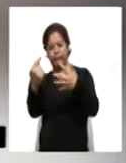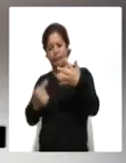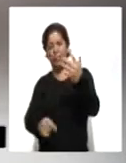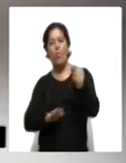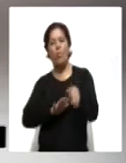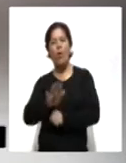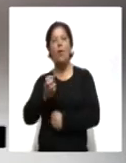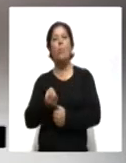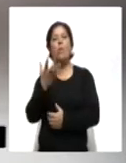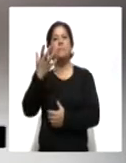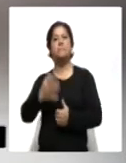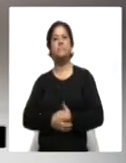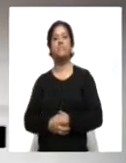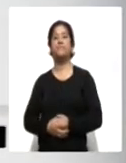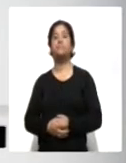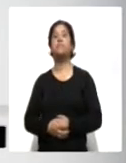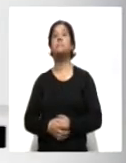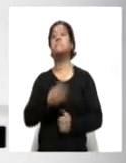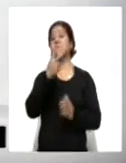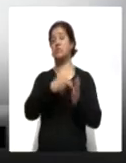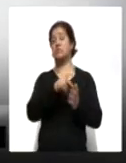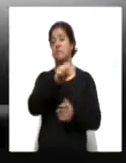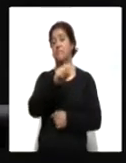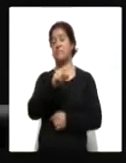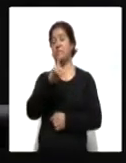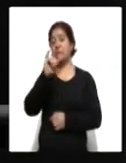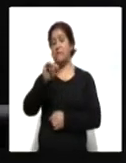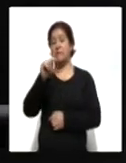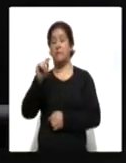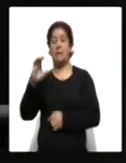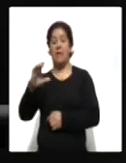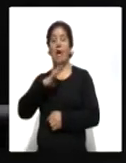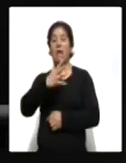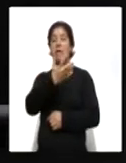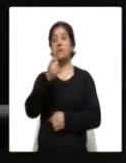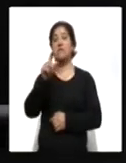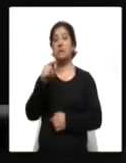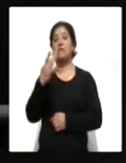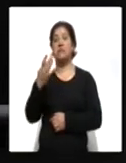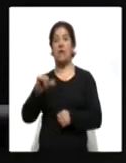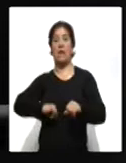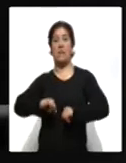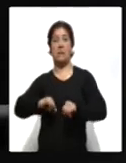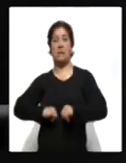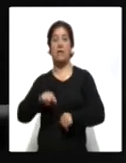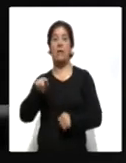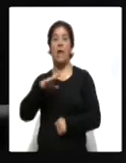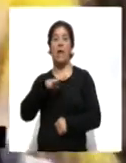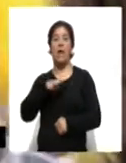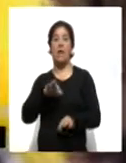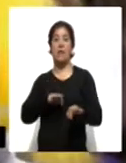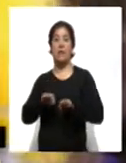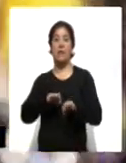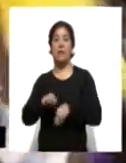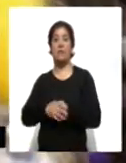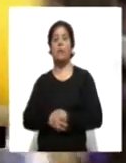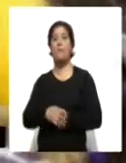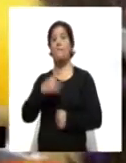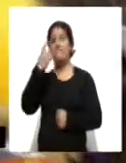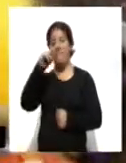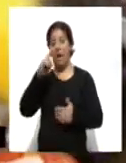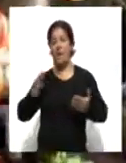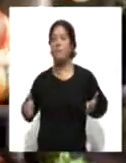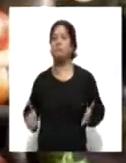Durante 2020, el Instituto Tlaxcalteca de la Cultura realizó 573 actividades, las cuales se llevaron a cabo con la finalidad de